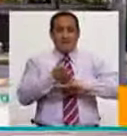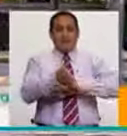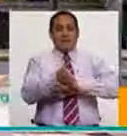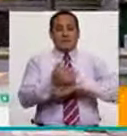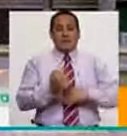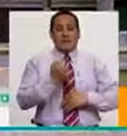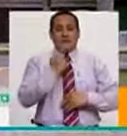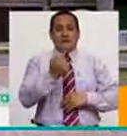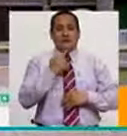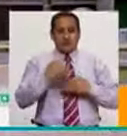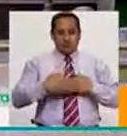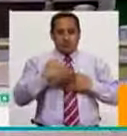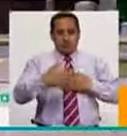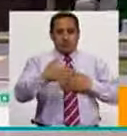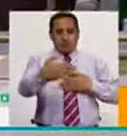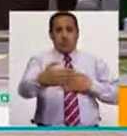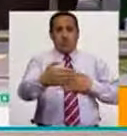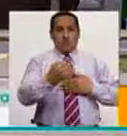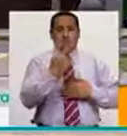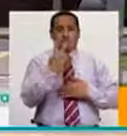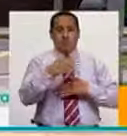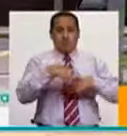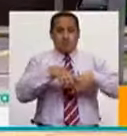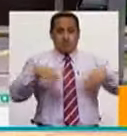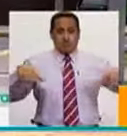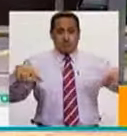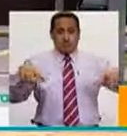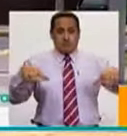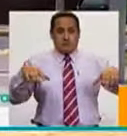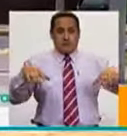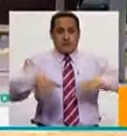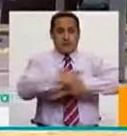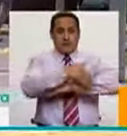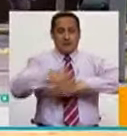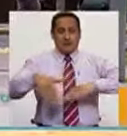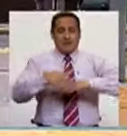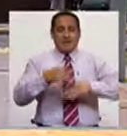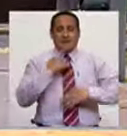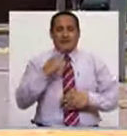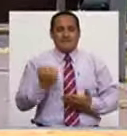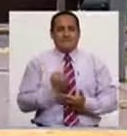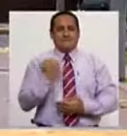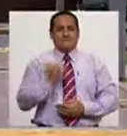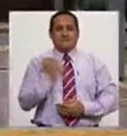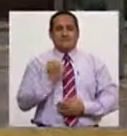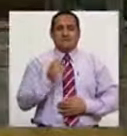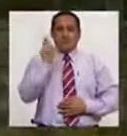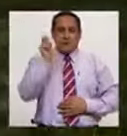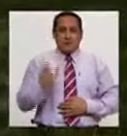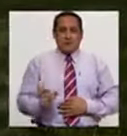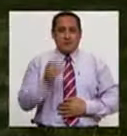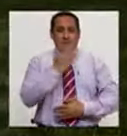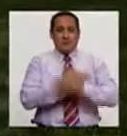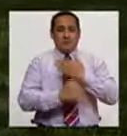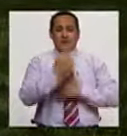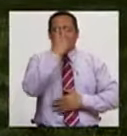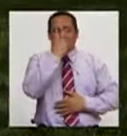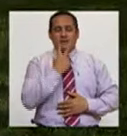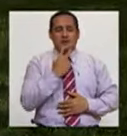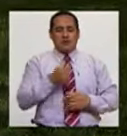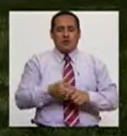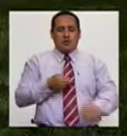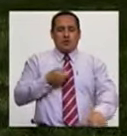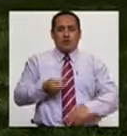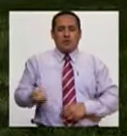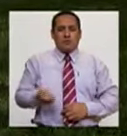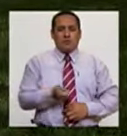avenida, que son dos tramos con una verma central, es imposible que una persona con discapacidad visual en